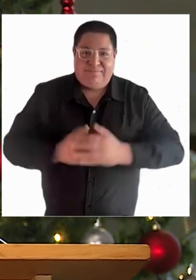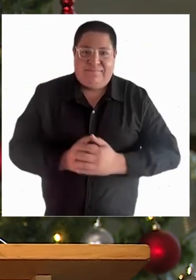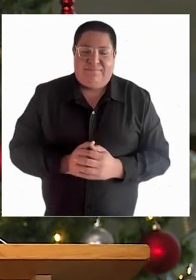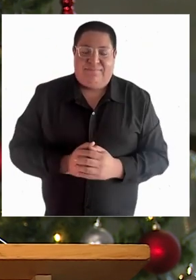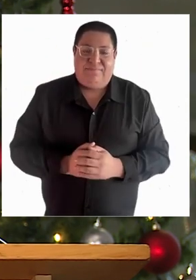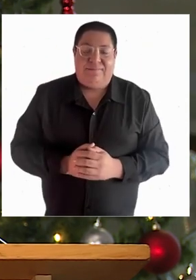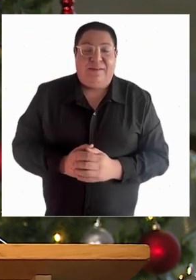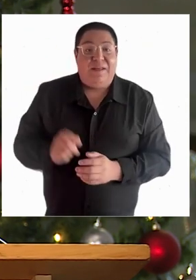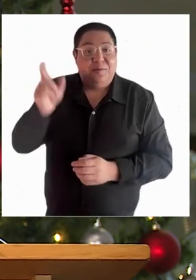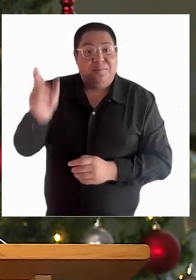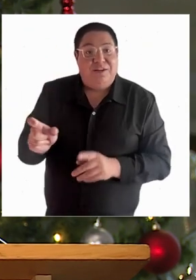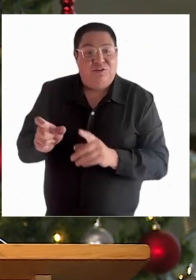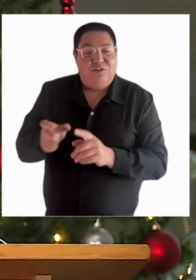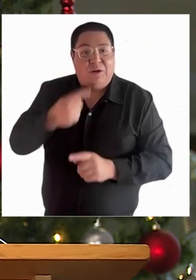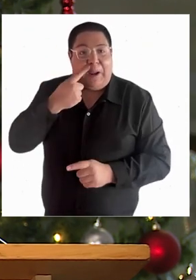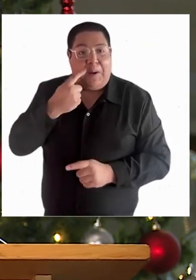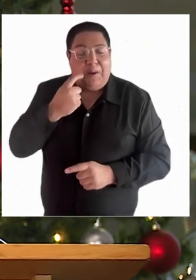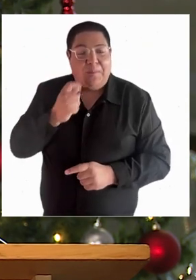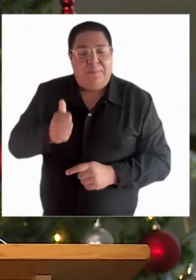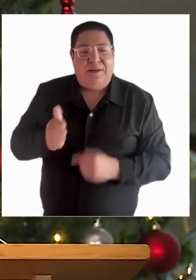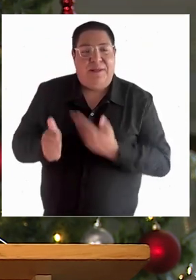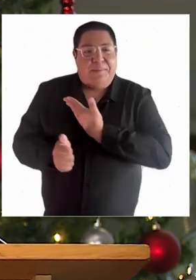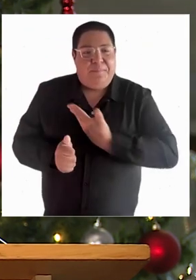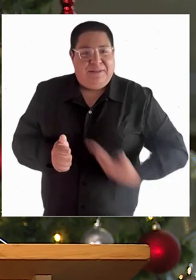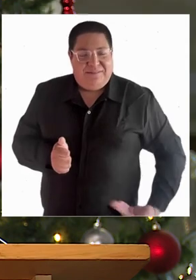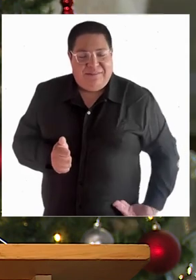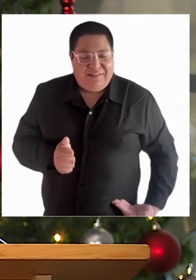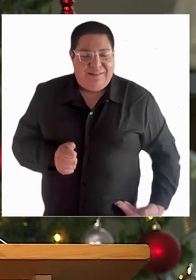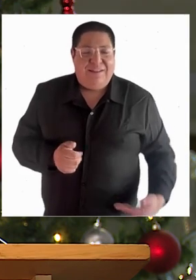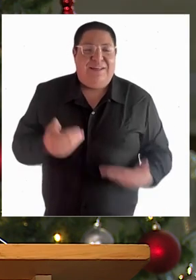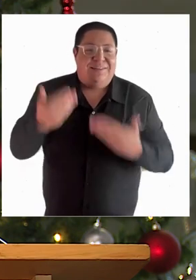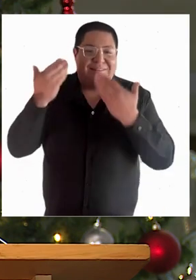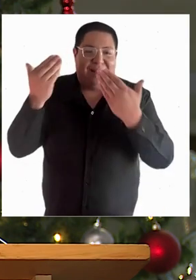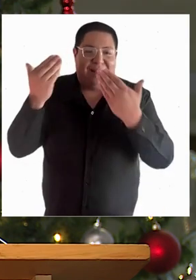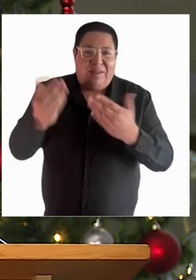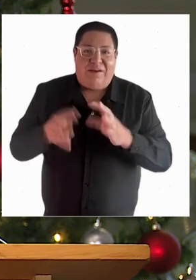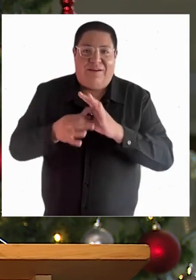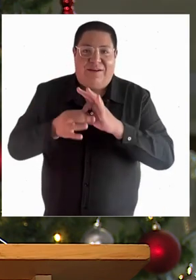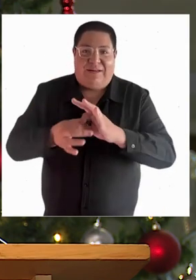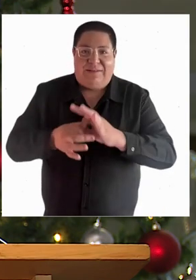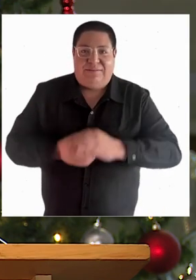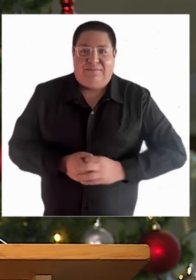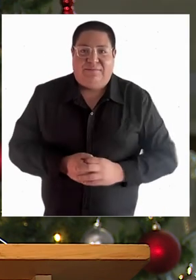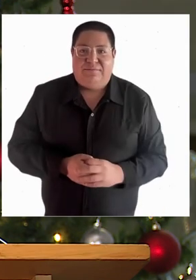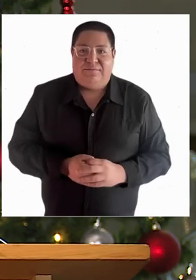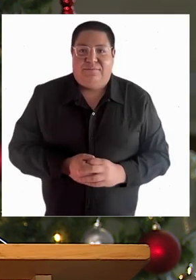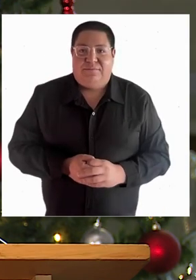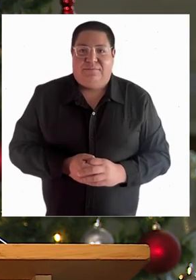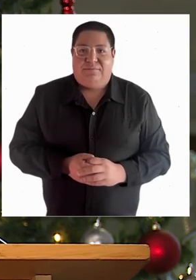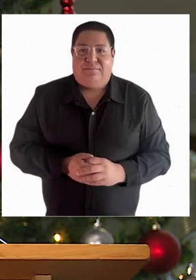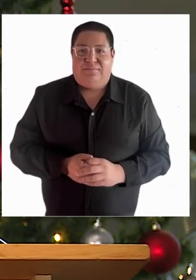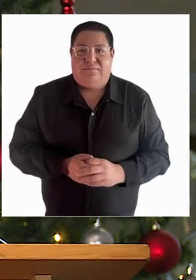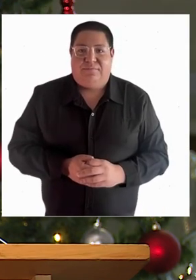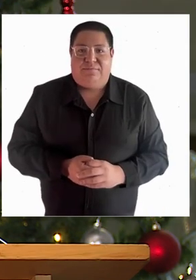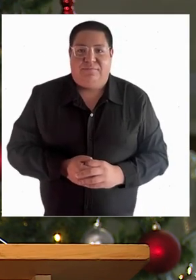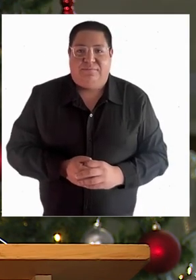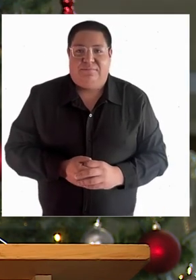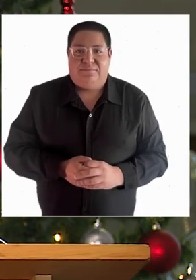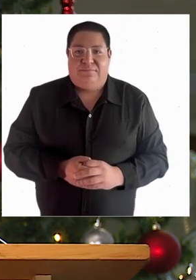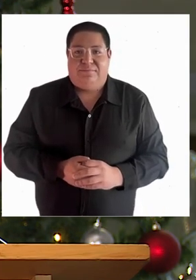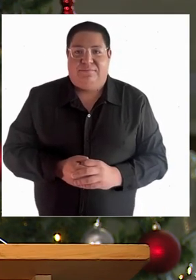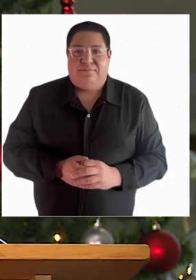es transmitida por TV Senado, por el canal de YouTube de la Cámara de Diputadas y Diputados y vía streaming en el sitio web www